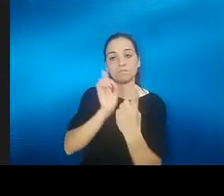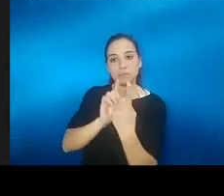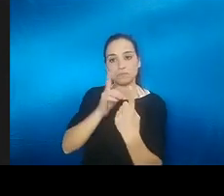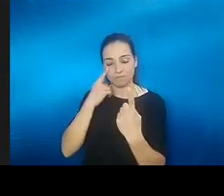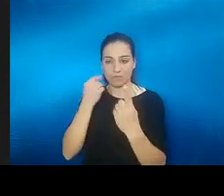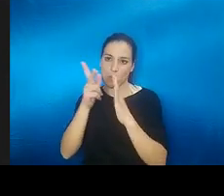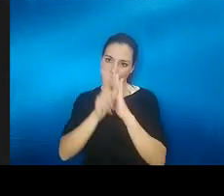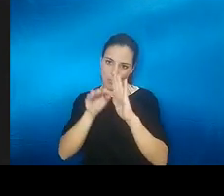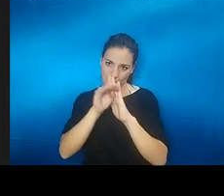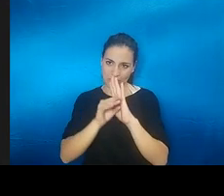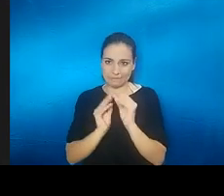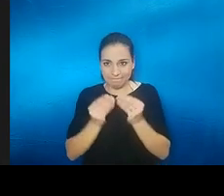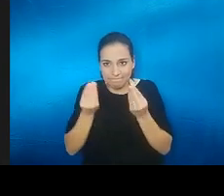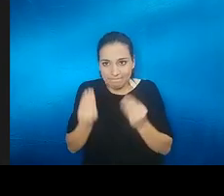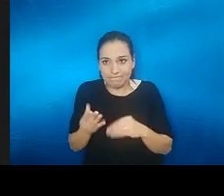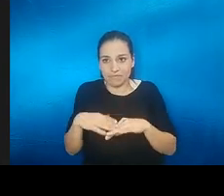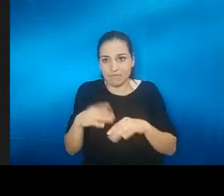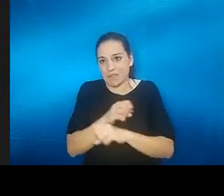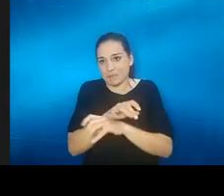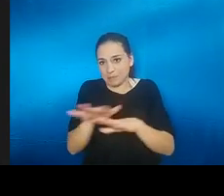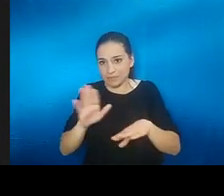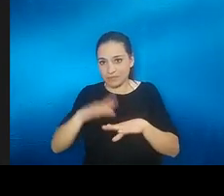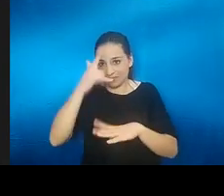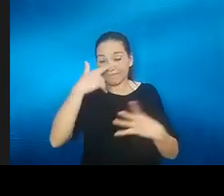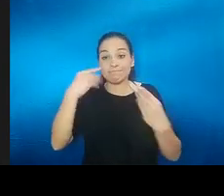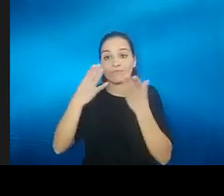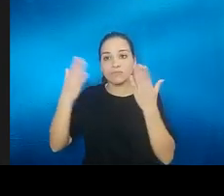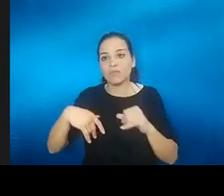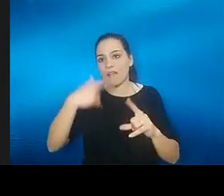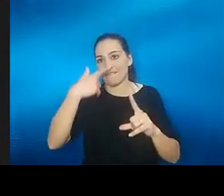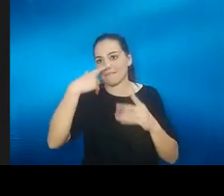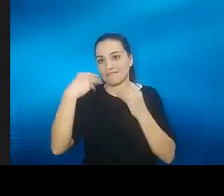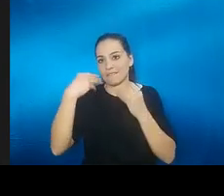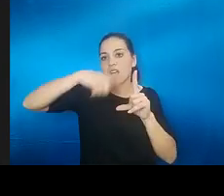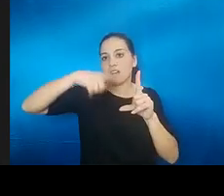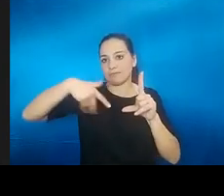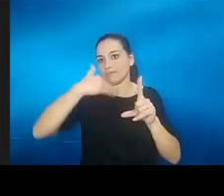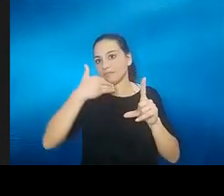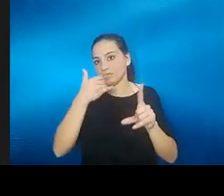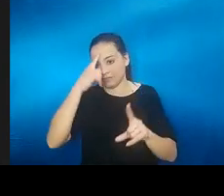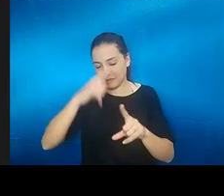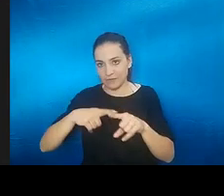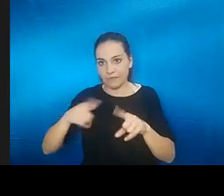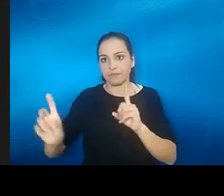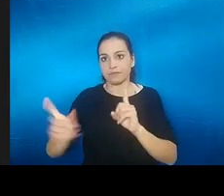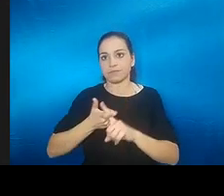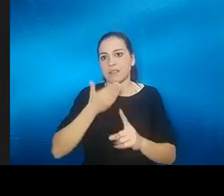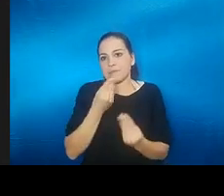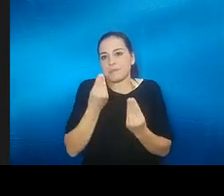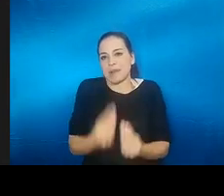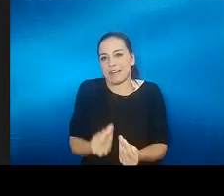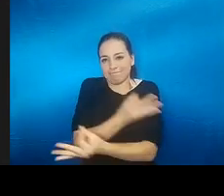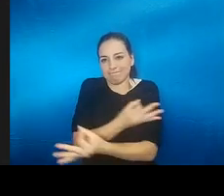protocolos un poco que sean unánimes para poder detectar o diagnosticar algo de forma más